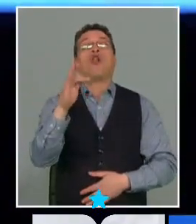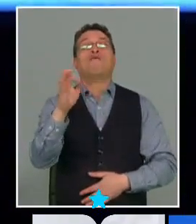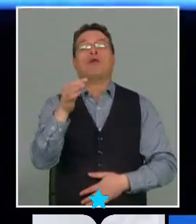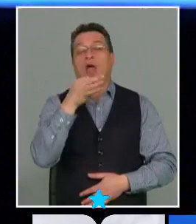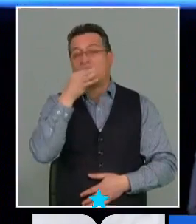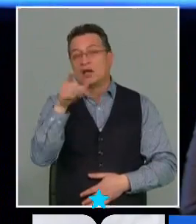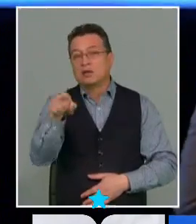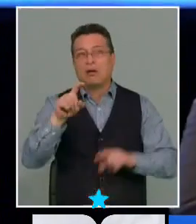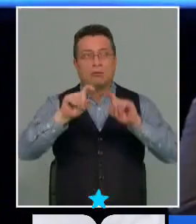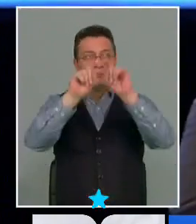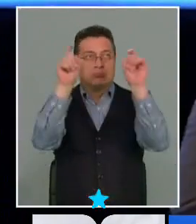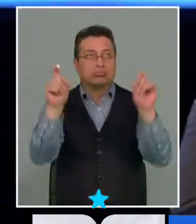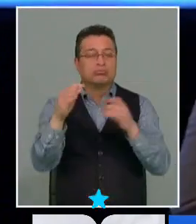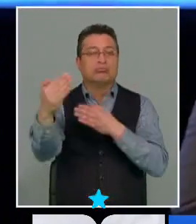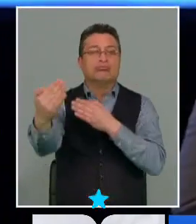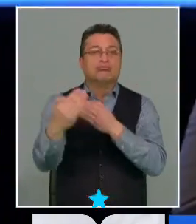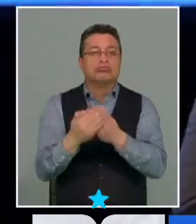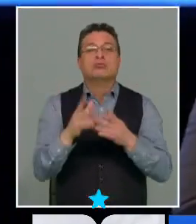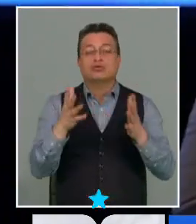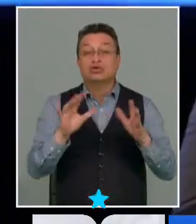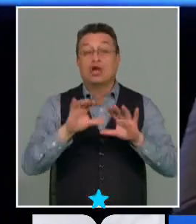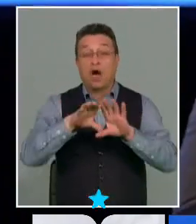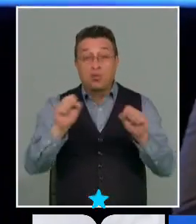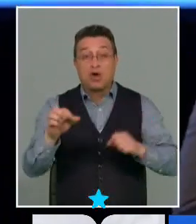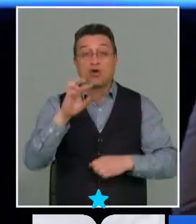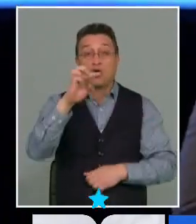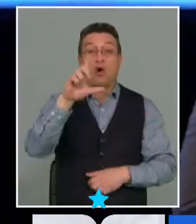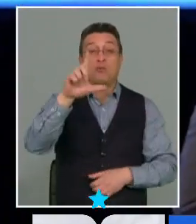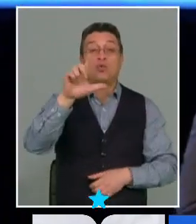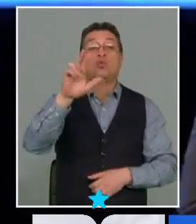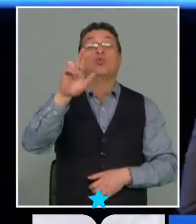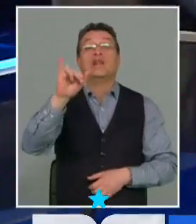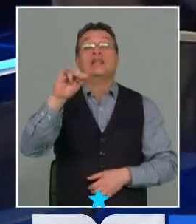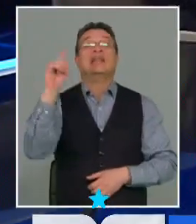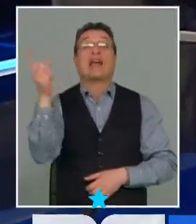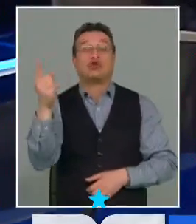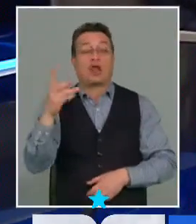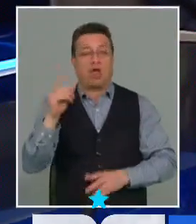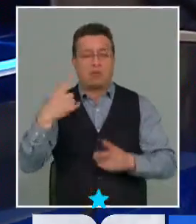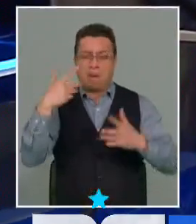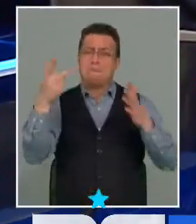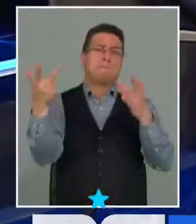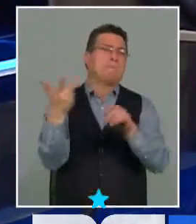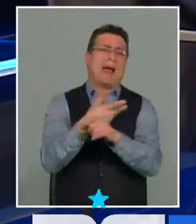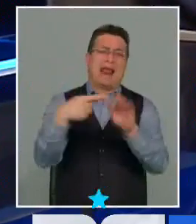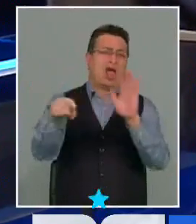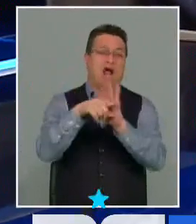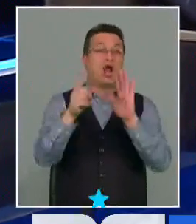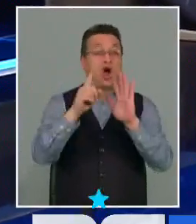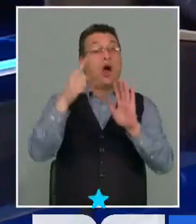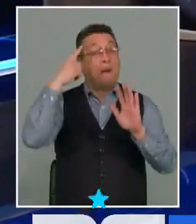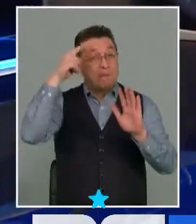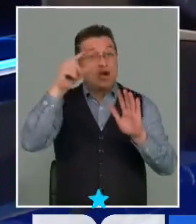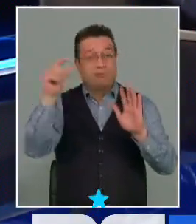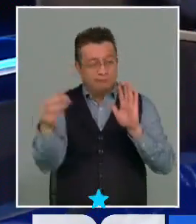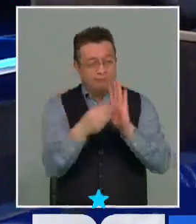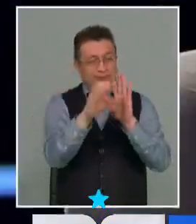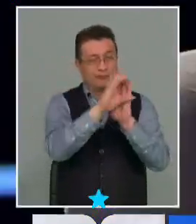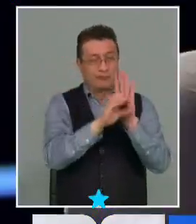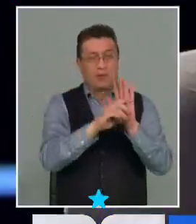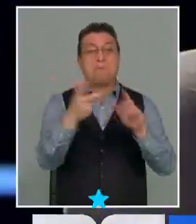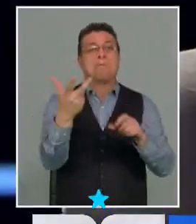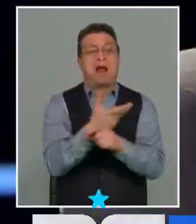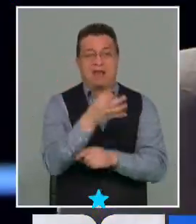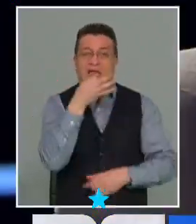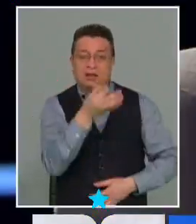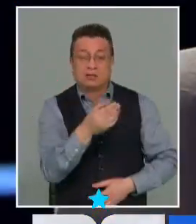apunta Camilo. Y llegando a consejo también en que la pluralidad, no hay que satanizarla, pero podríamos decir en la bajada, ahí está el punto. Sí,